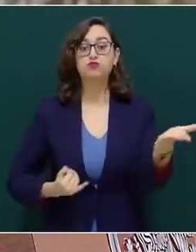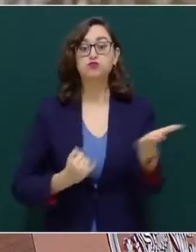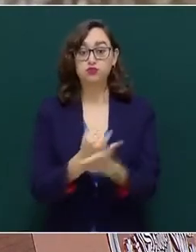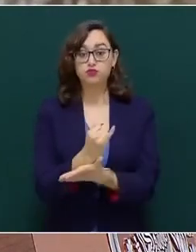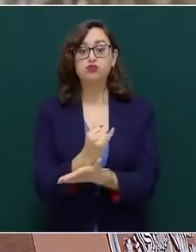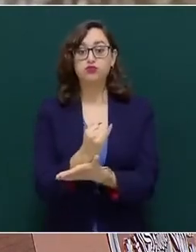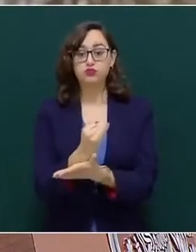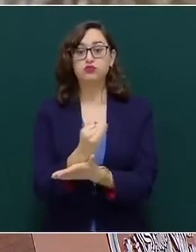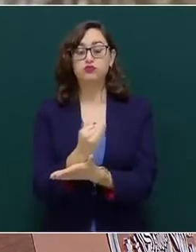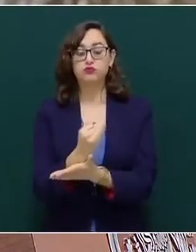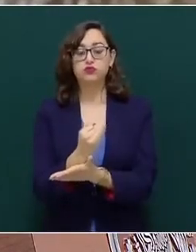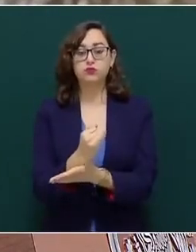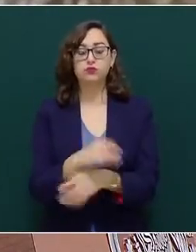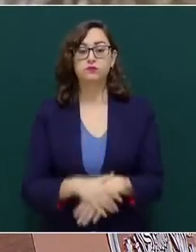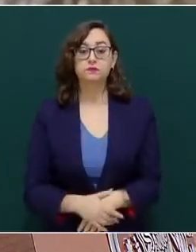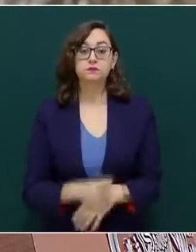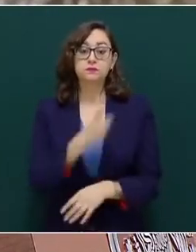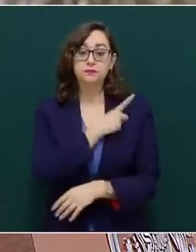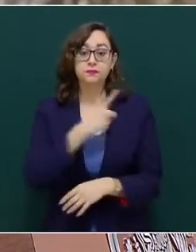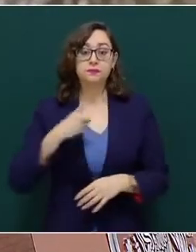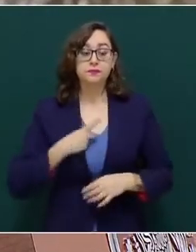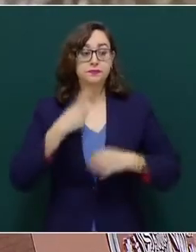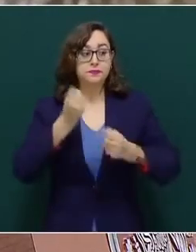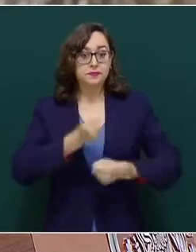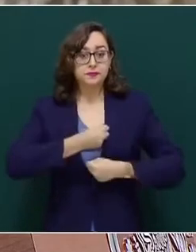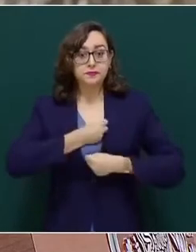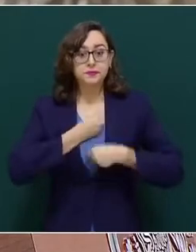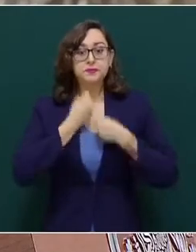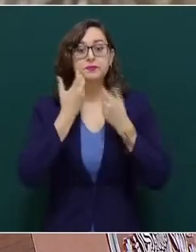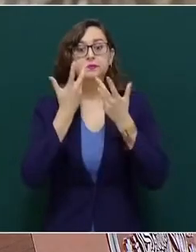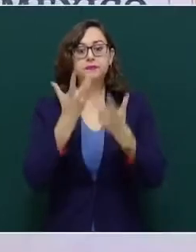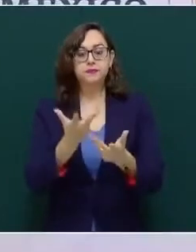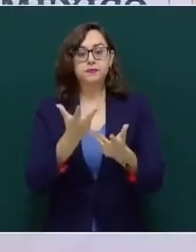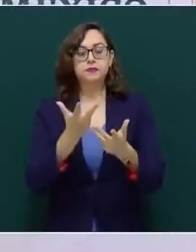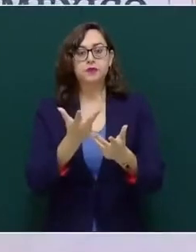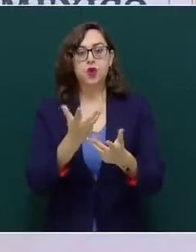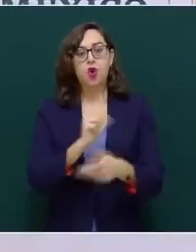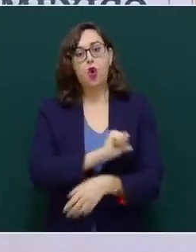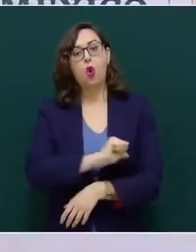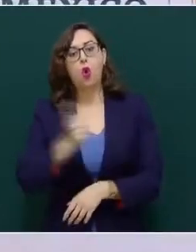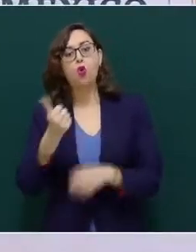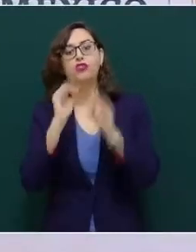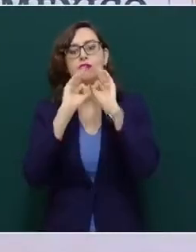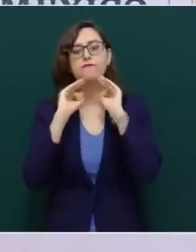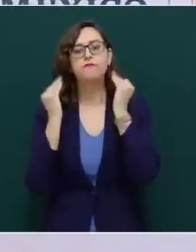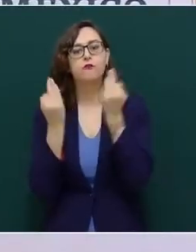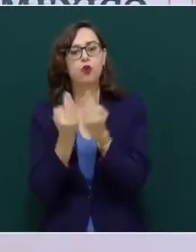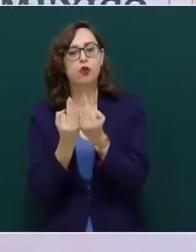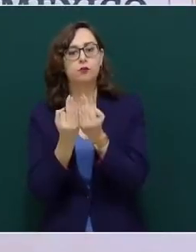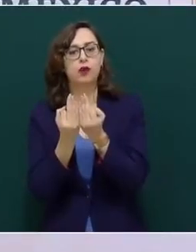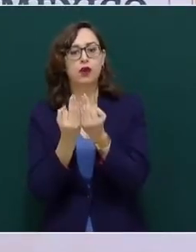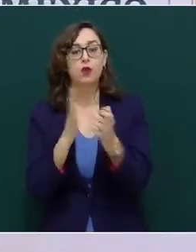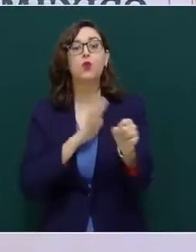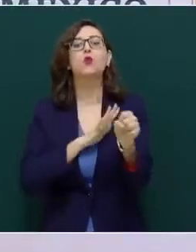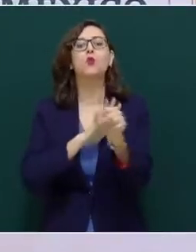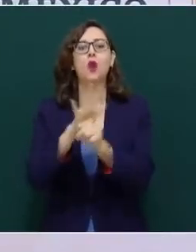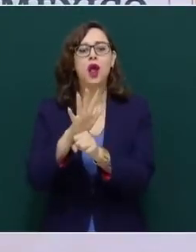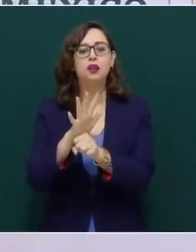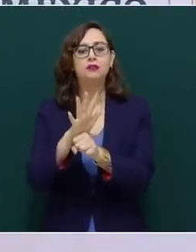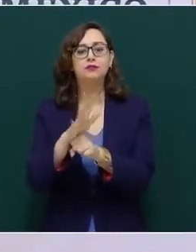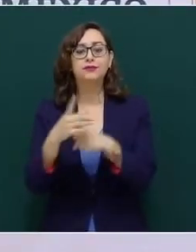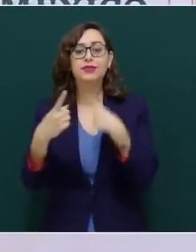expresar y de explorar otra opción, la de dialogar